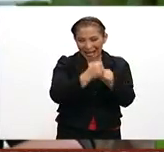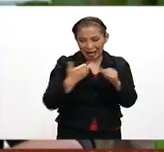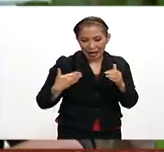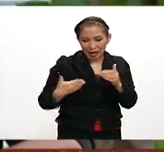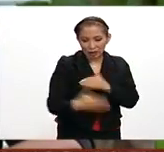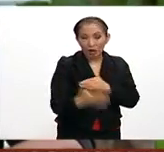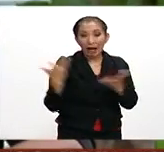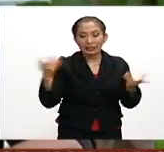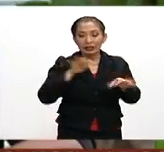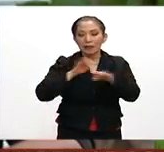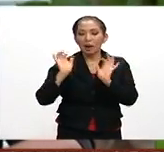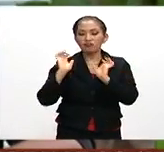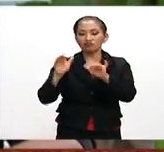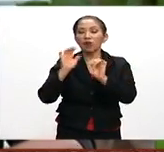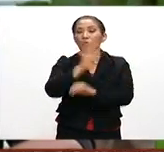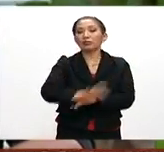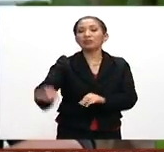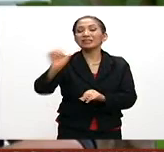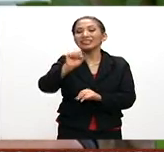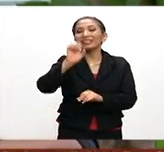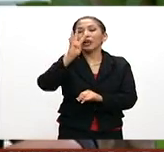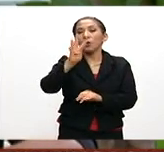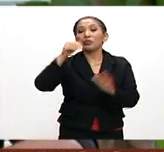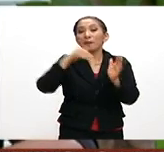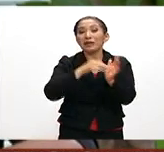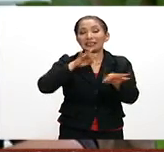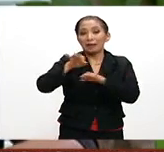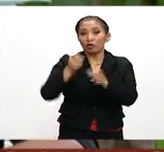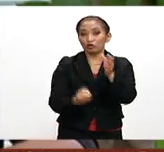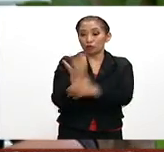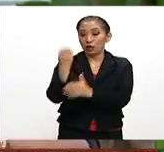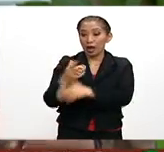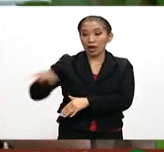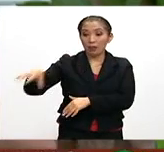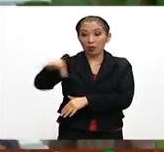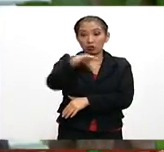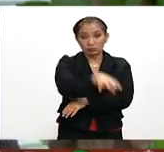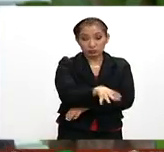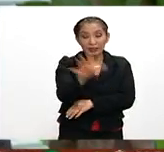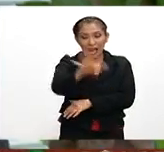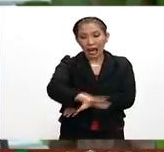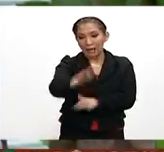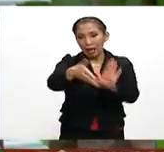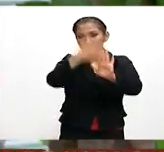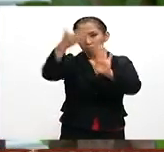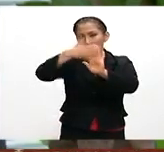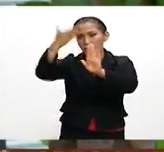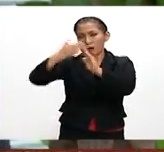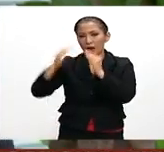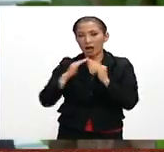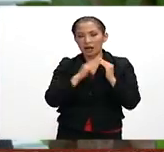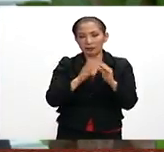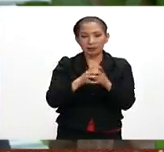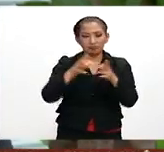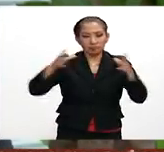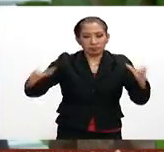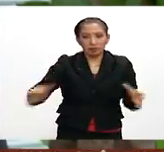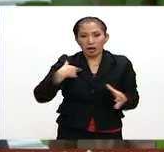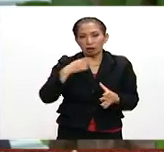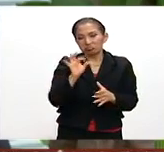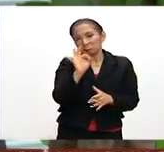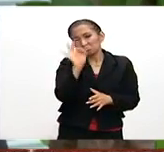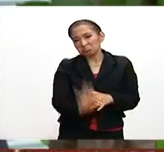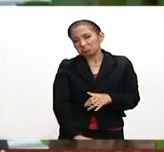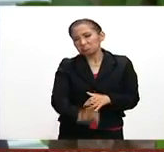la generación de empleos fue de más de 464 mil empleos, y bueno, pues el sector de la construcción tuvo un aumento a una